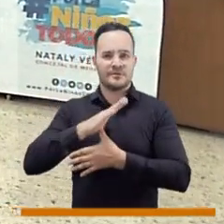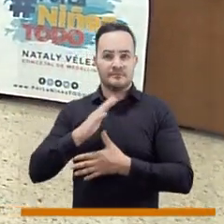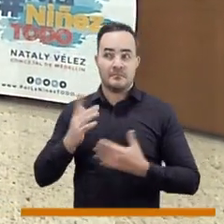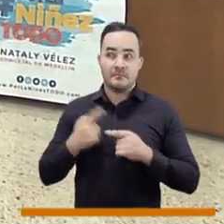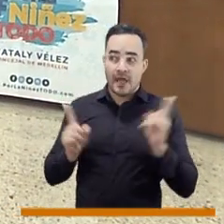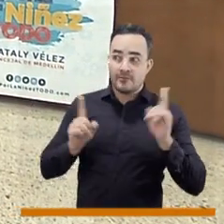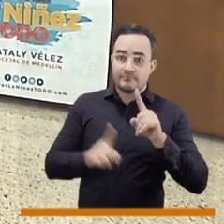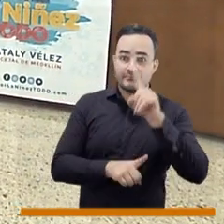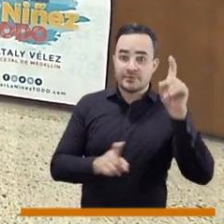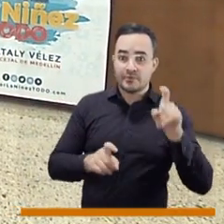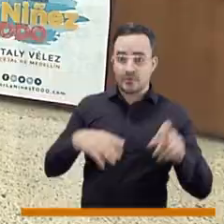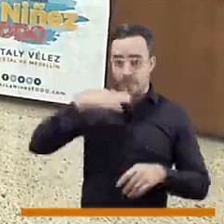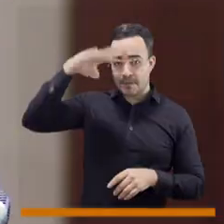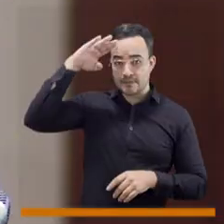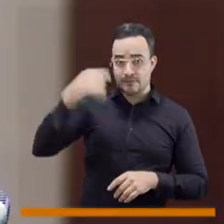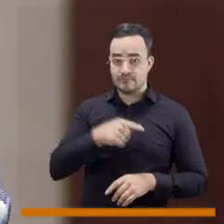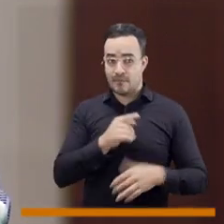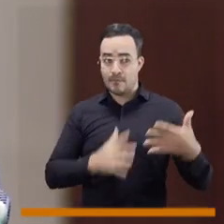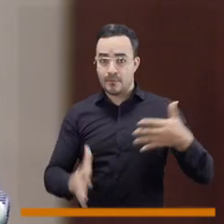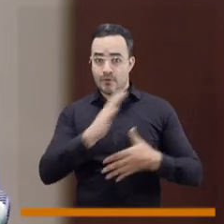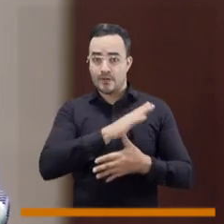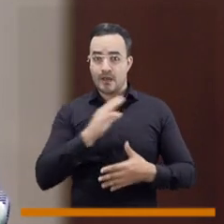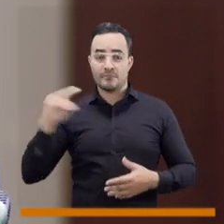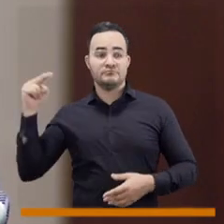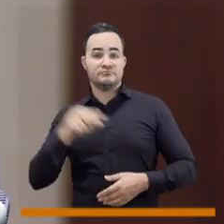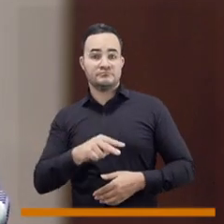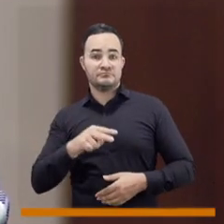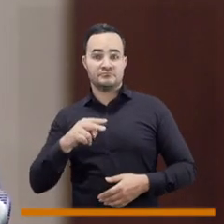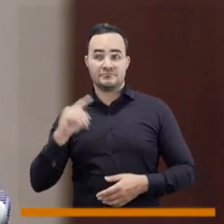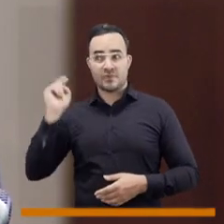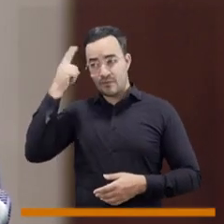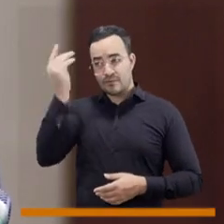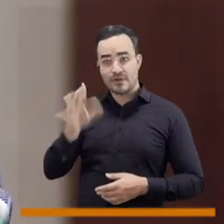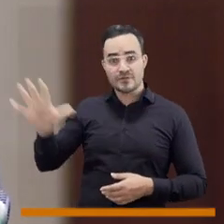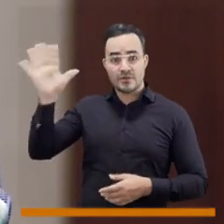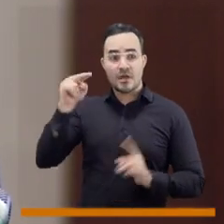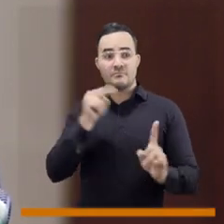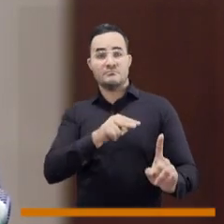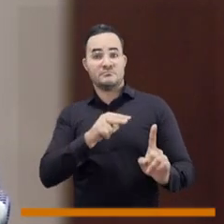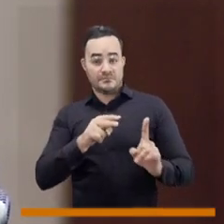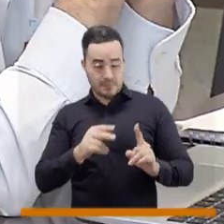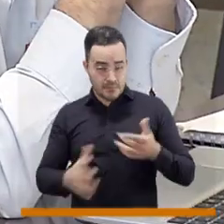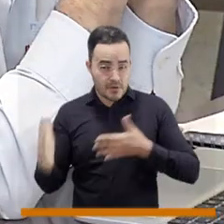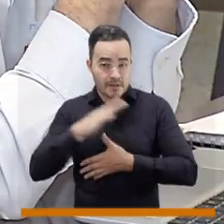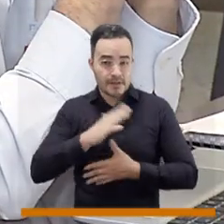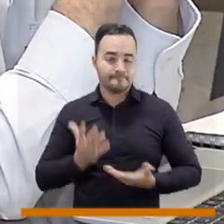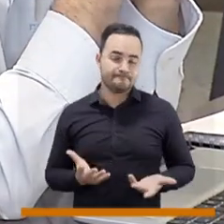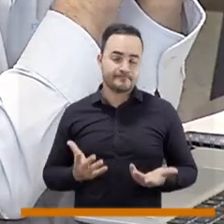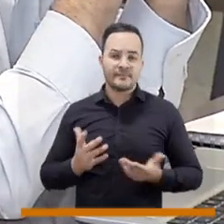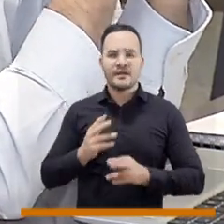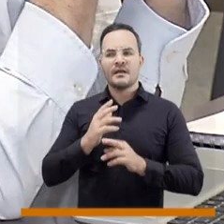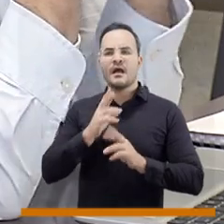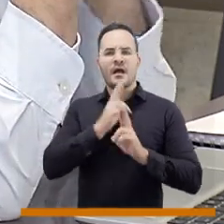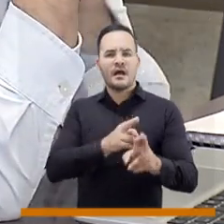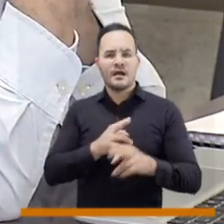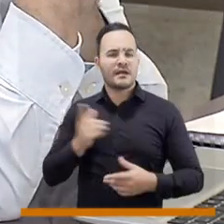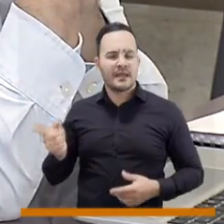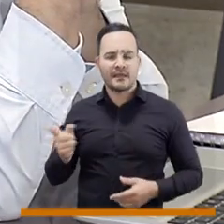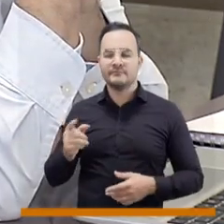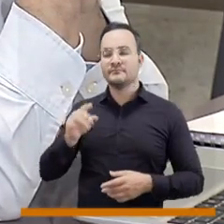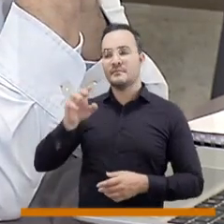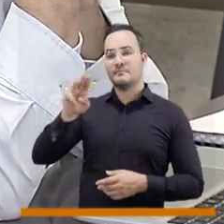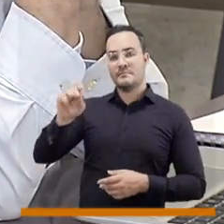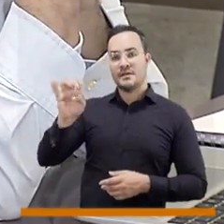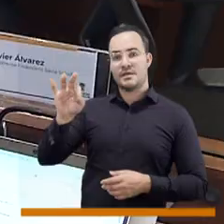del orden de prioridades para la nación. La respuesta de Metrosalud es que ellos tienen una pérdida